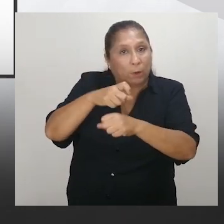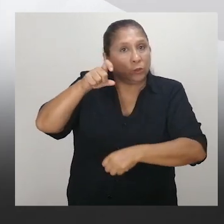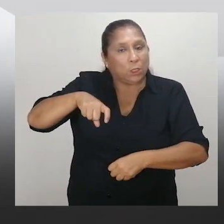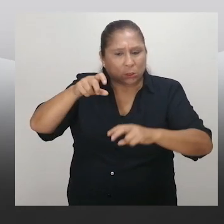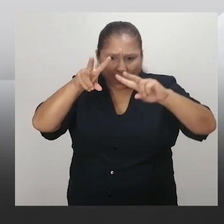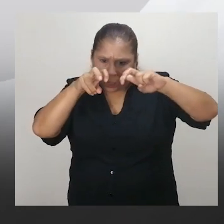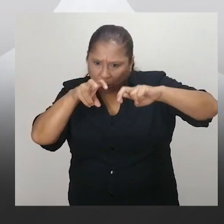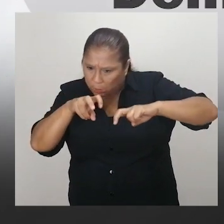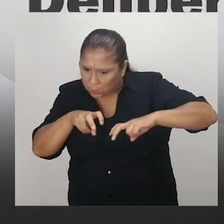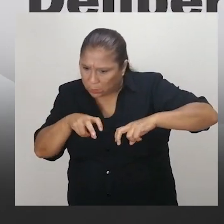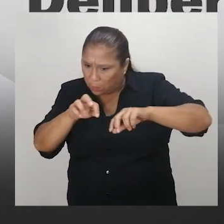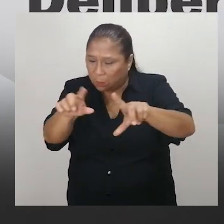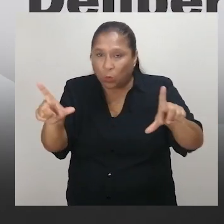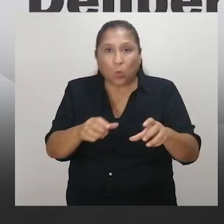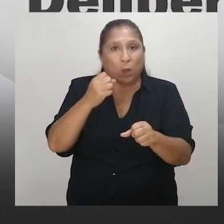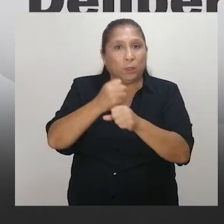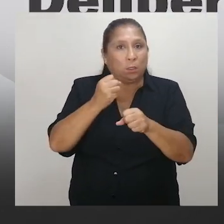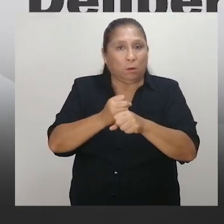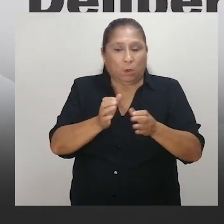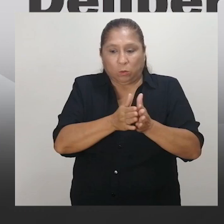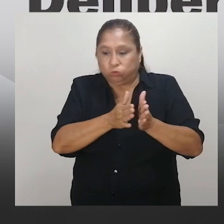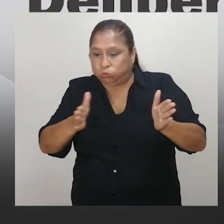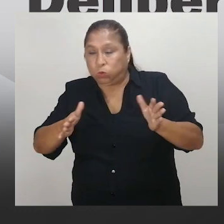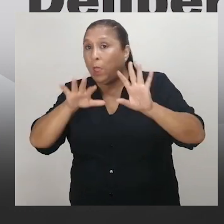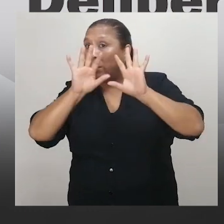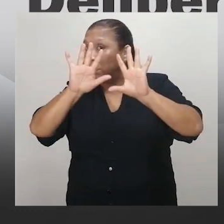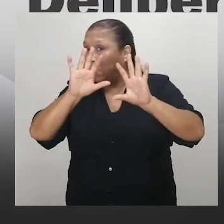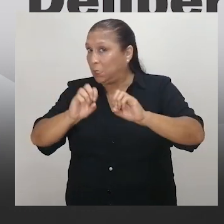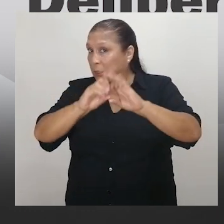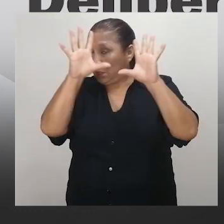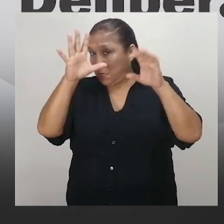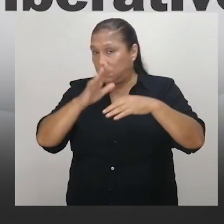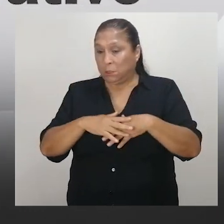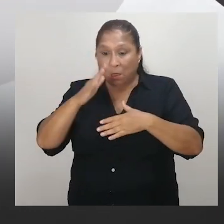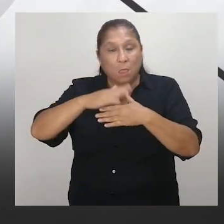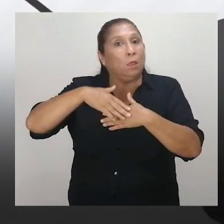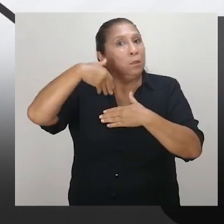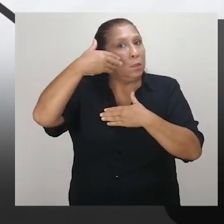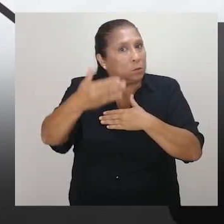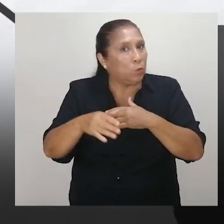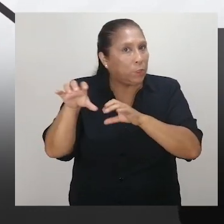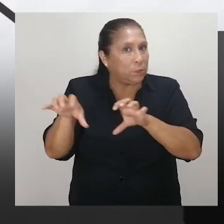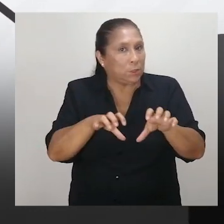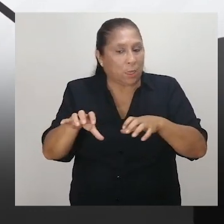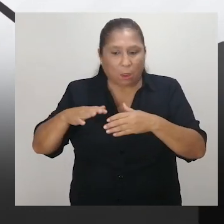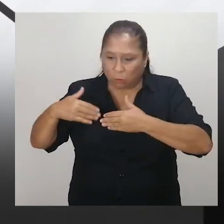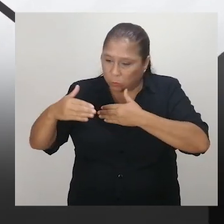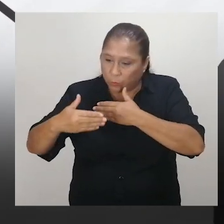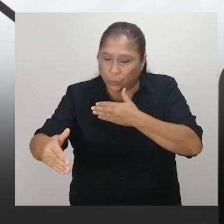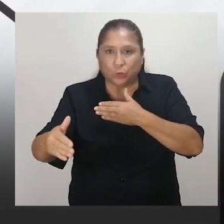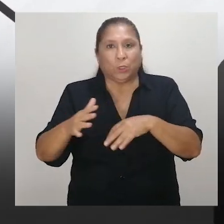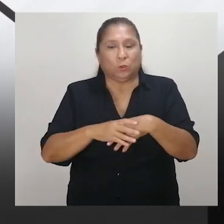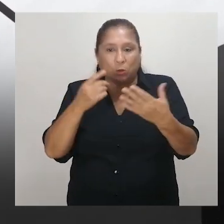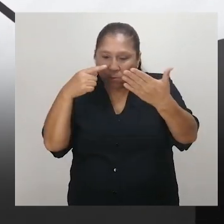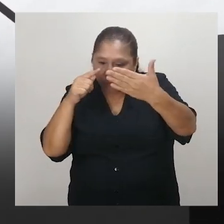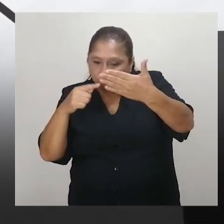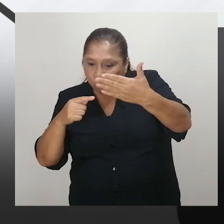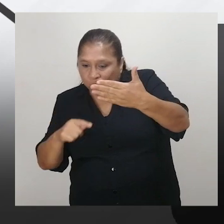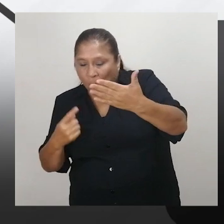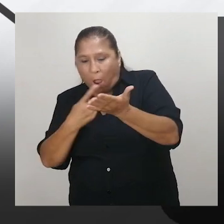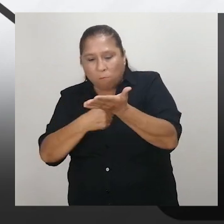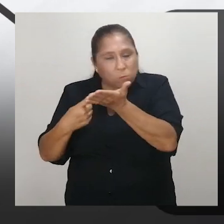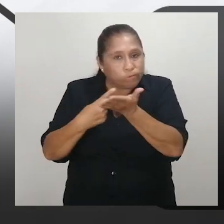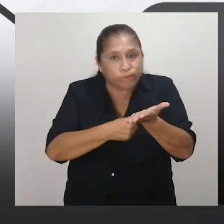relación laboral, se debe analizar el puesto de trabajo en el plazo de 10 días. A continuación, se llevará a cabo un